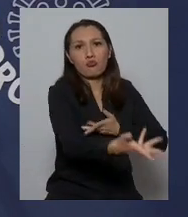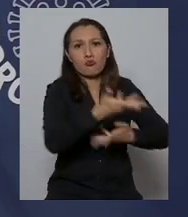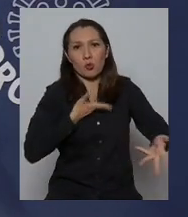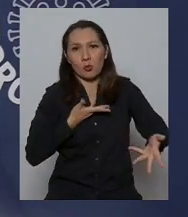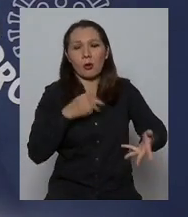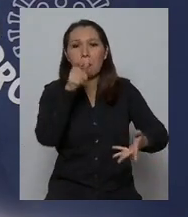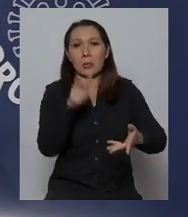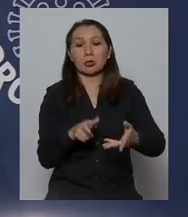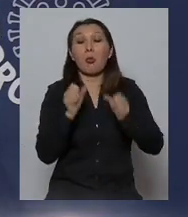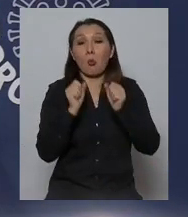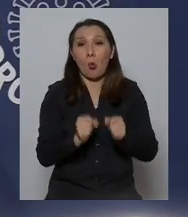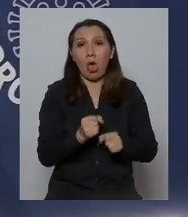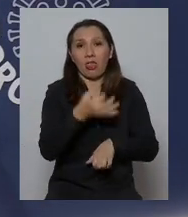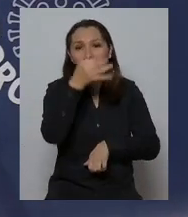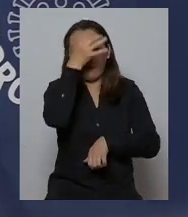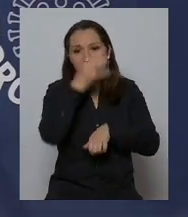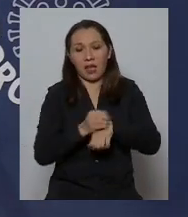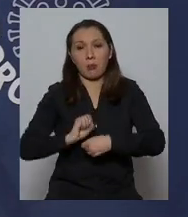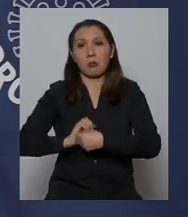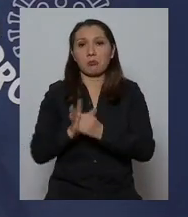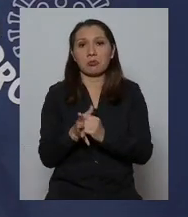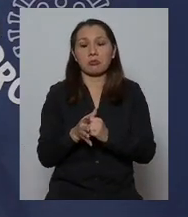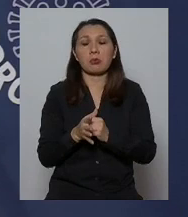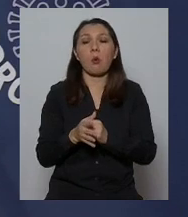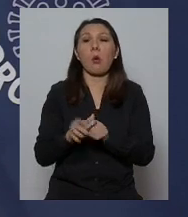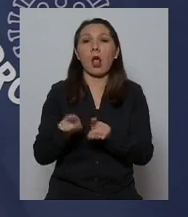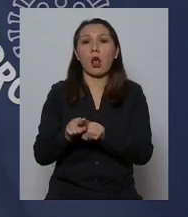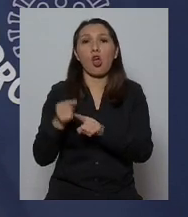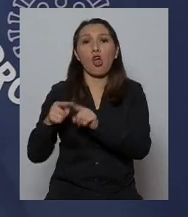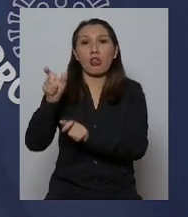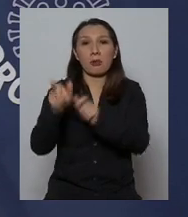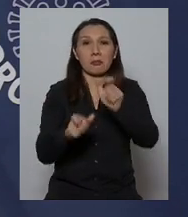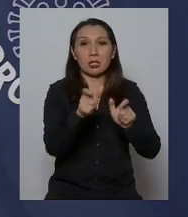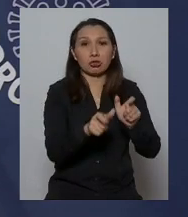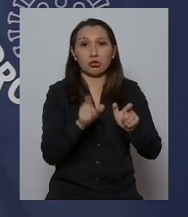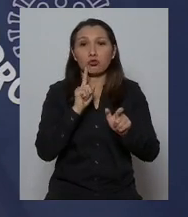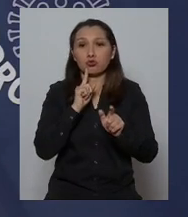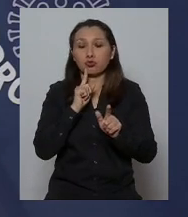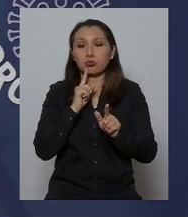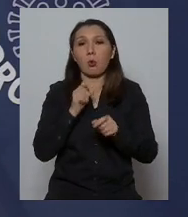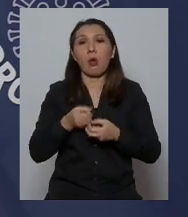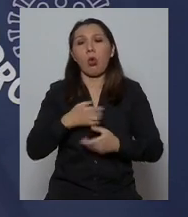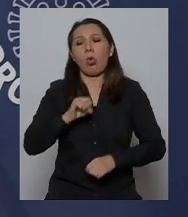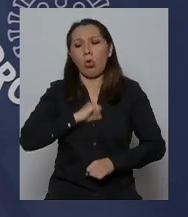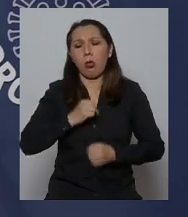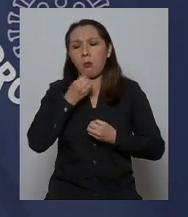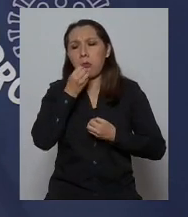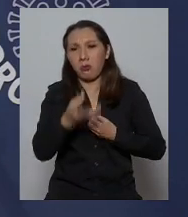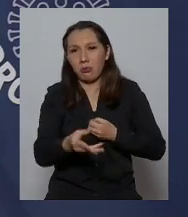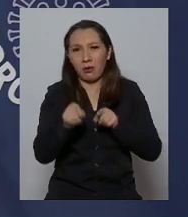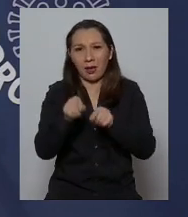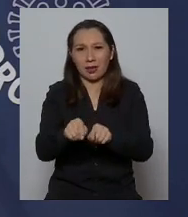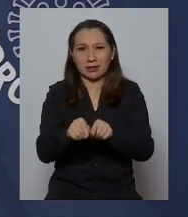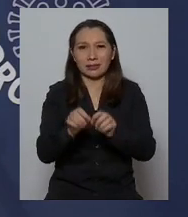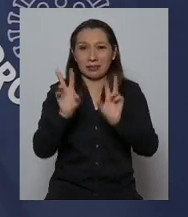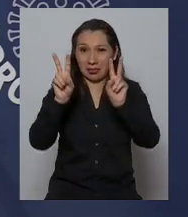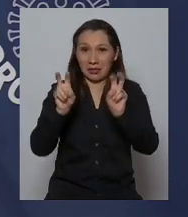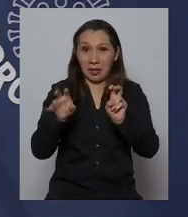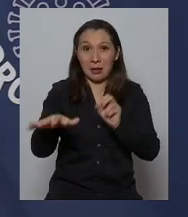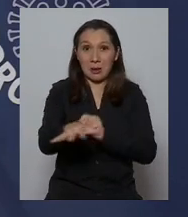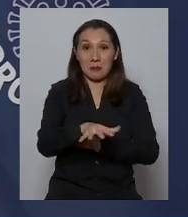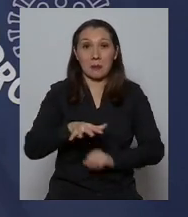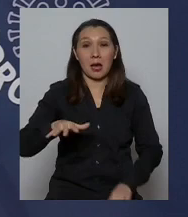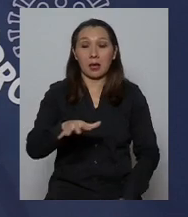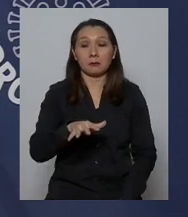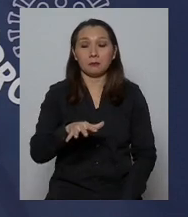del contagiarse pasivamente con otras personas que están eliminando el virus. En ese contexto,